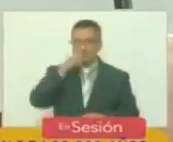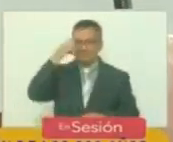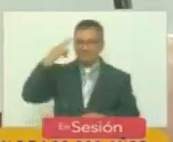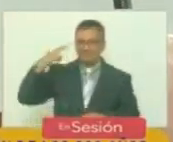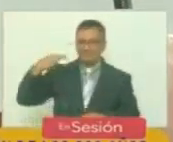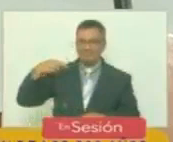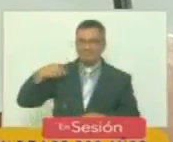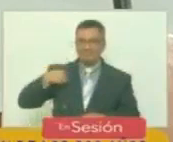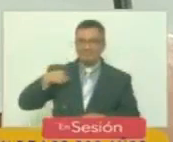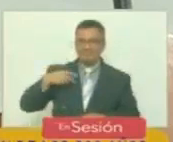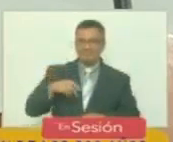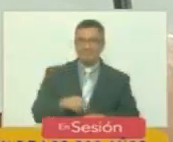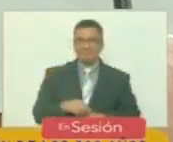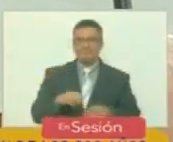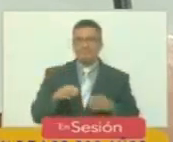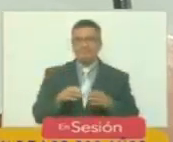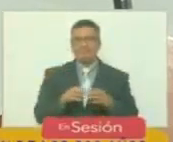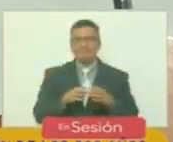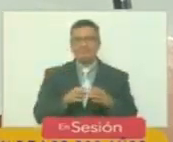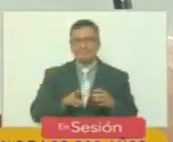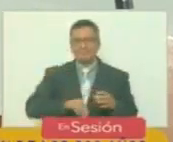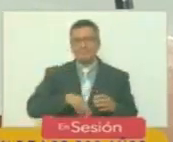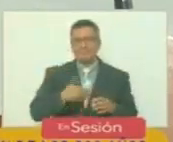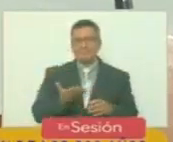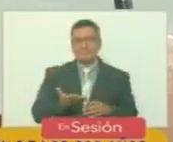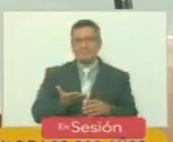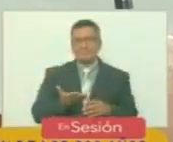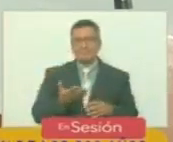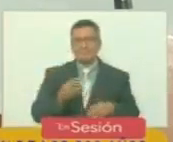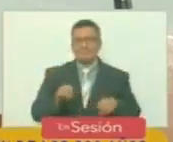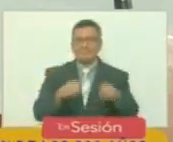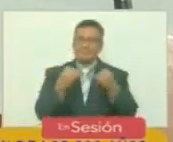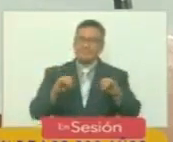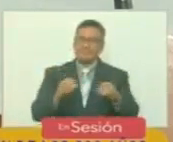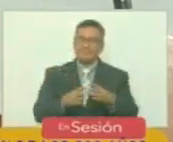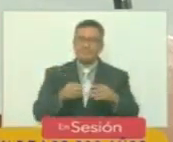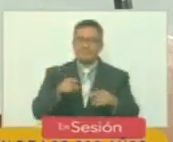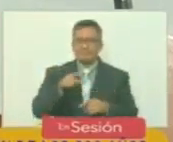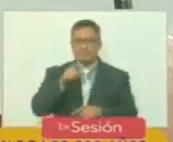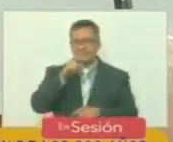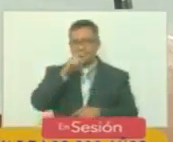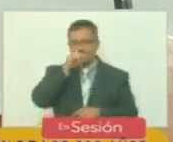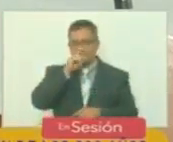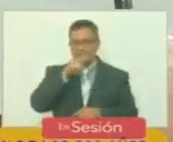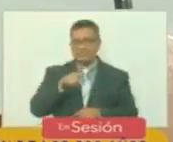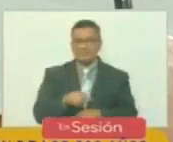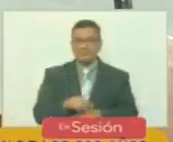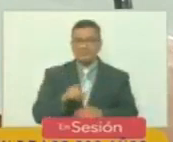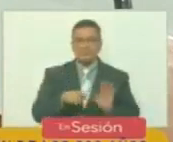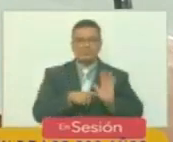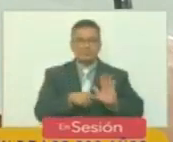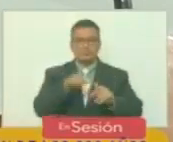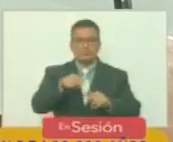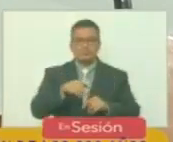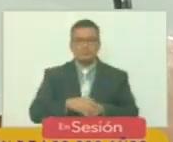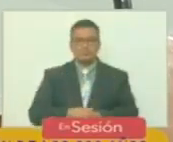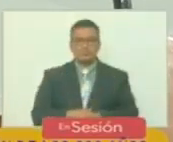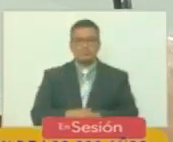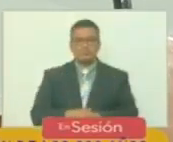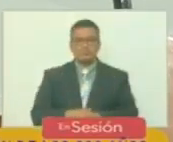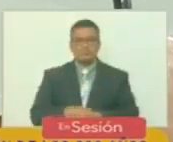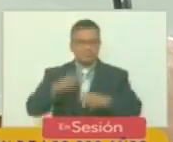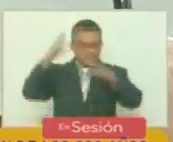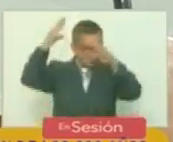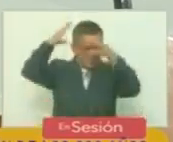enorme poder celebrar este bicentenario con la presencia de el